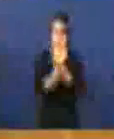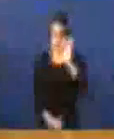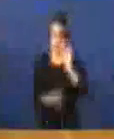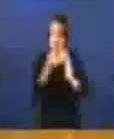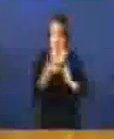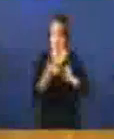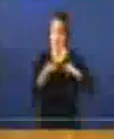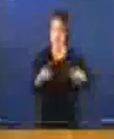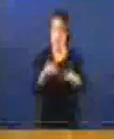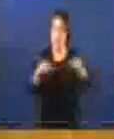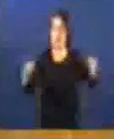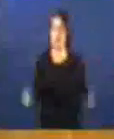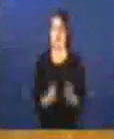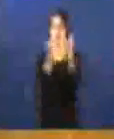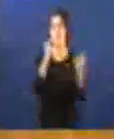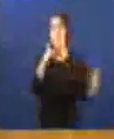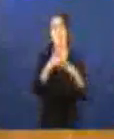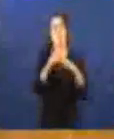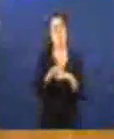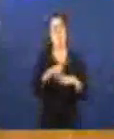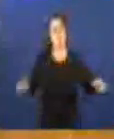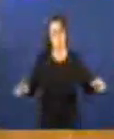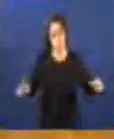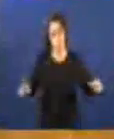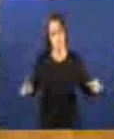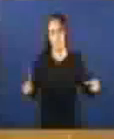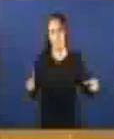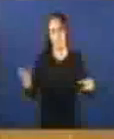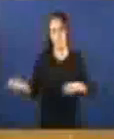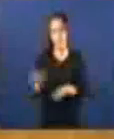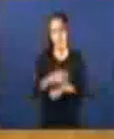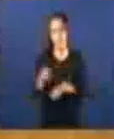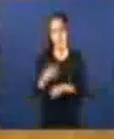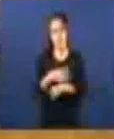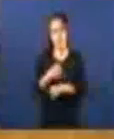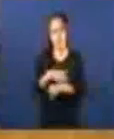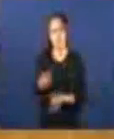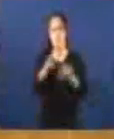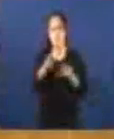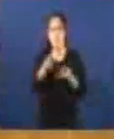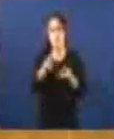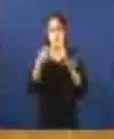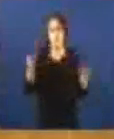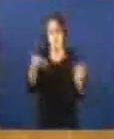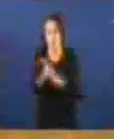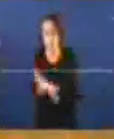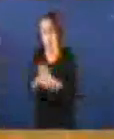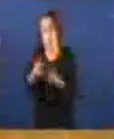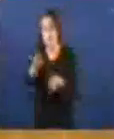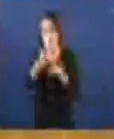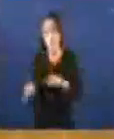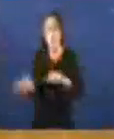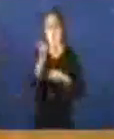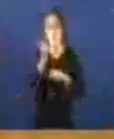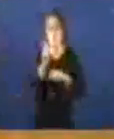líneas de actuación para incrementar os ingresos fiscais por lo tanto os ingresos non financieros pero